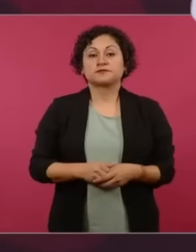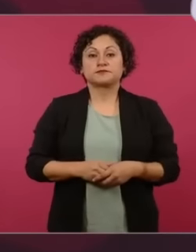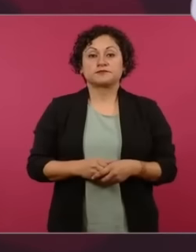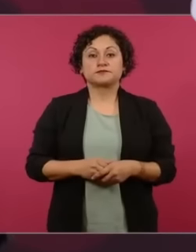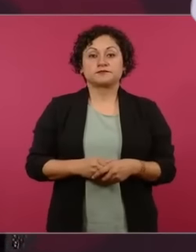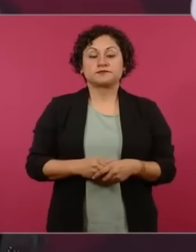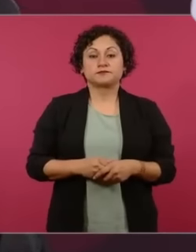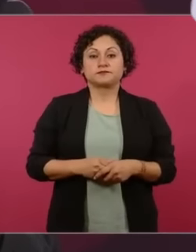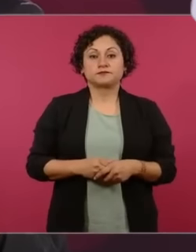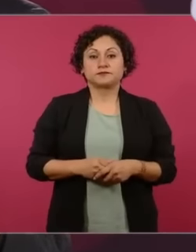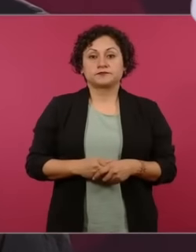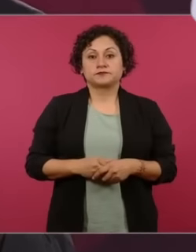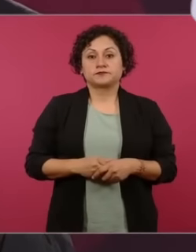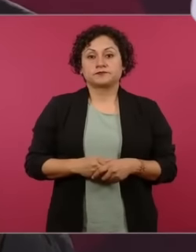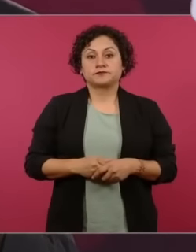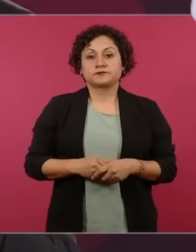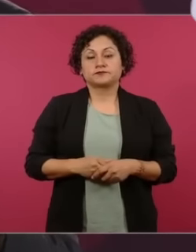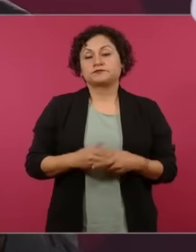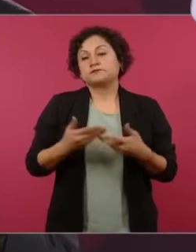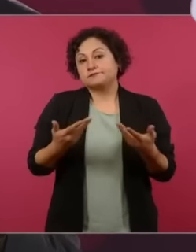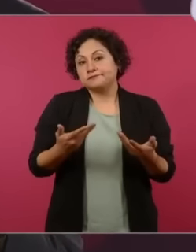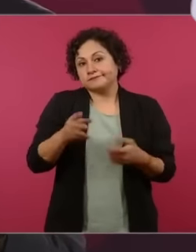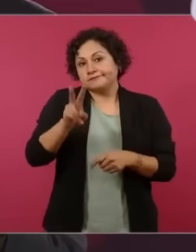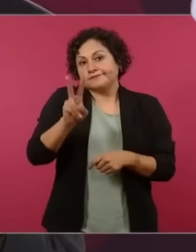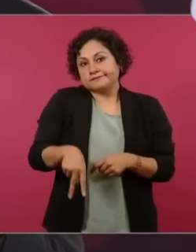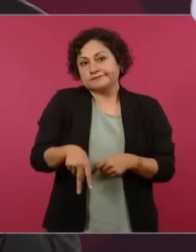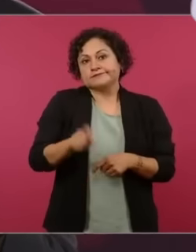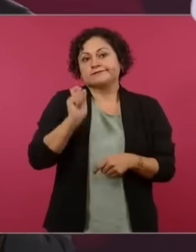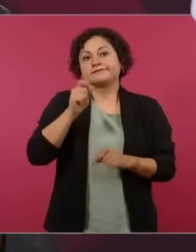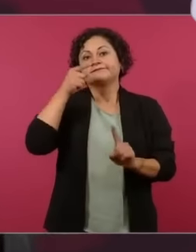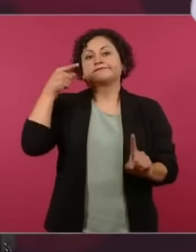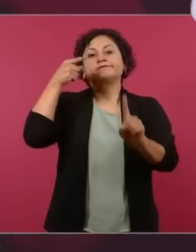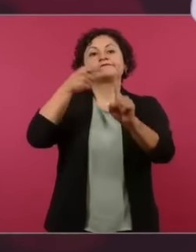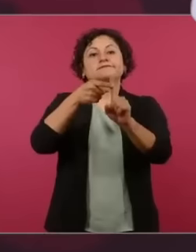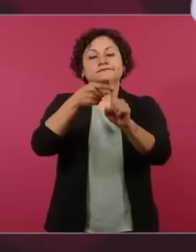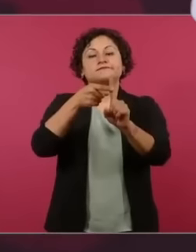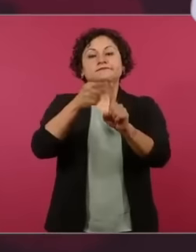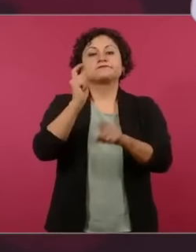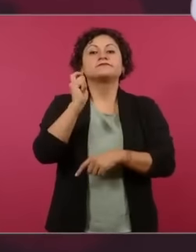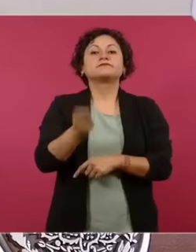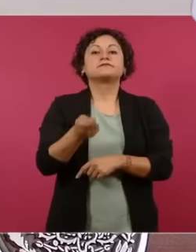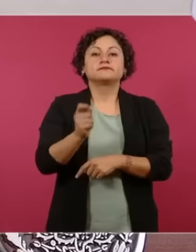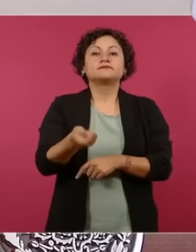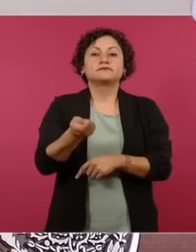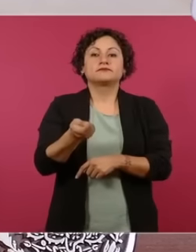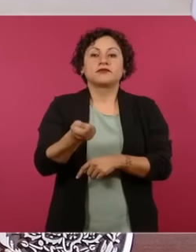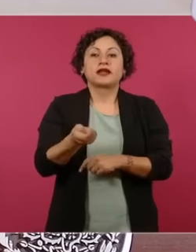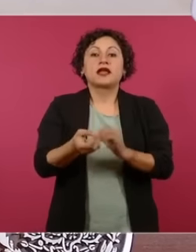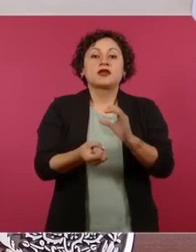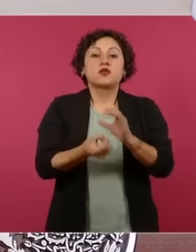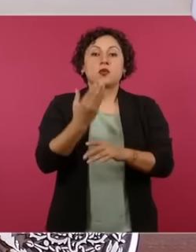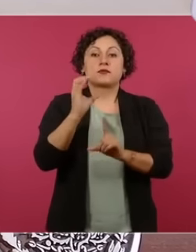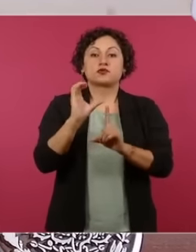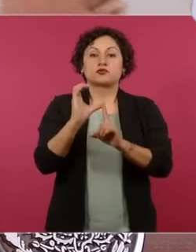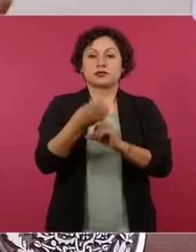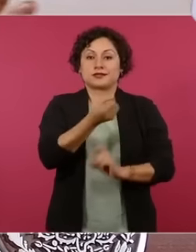gobierno del pueblo de México así que hay que elegir a un candidato hay que pensarlo muy bien nos